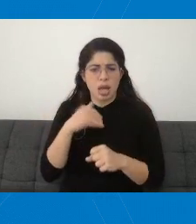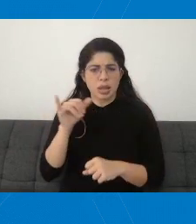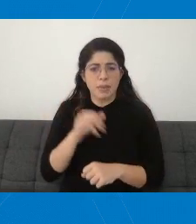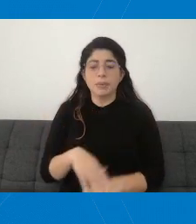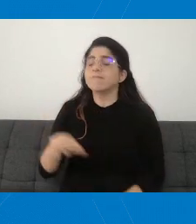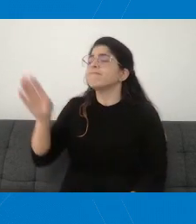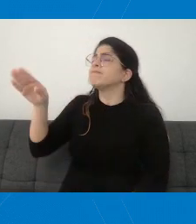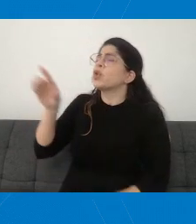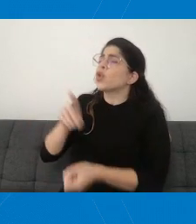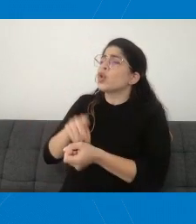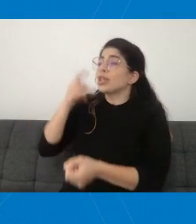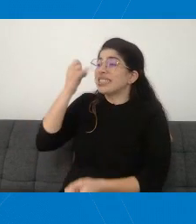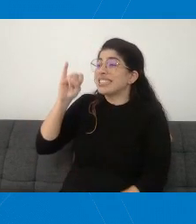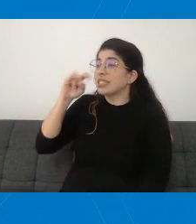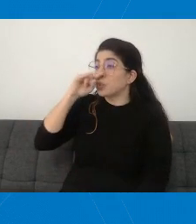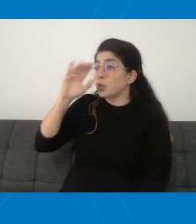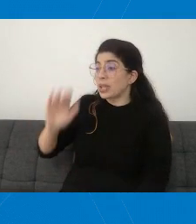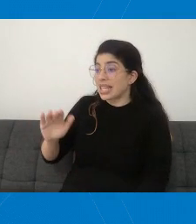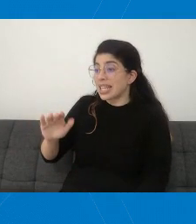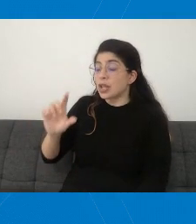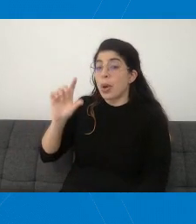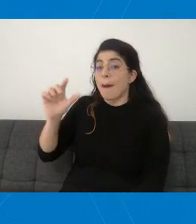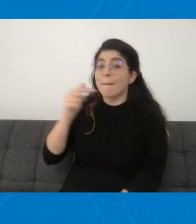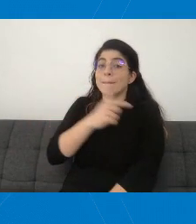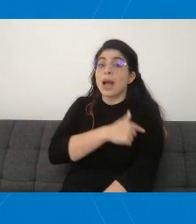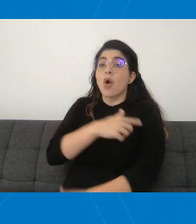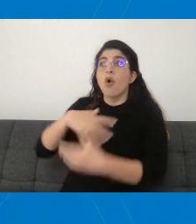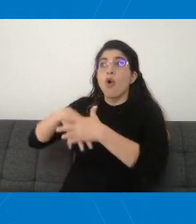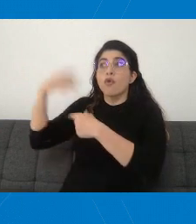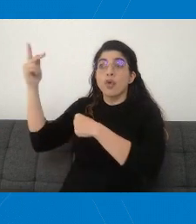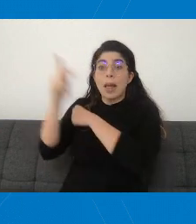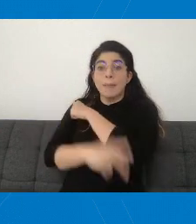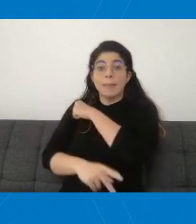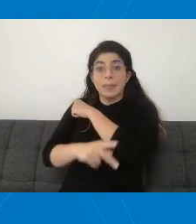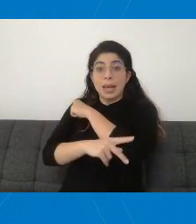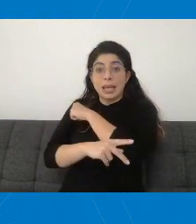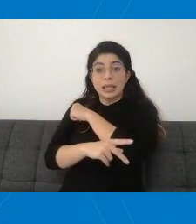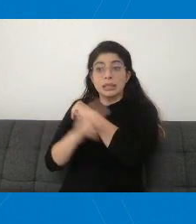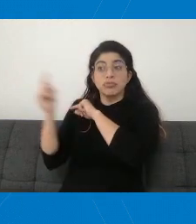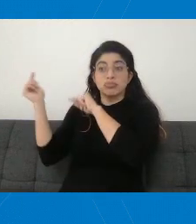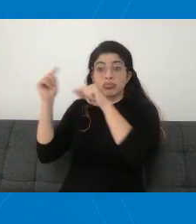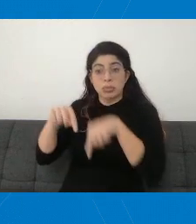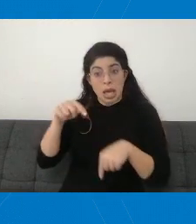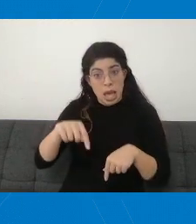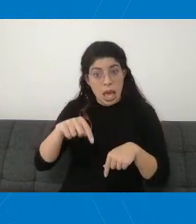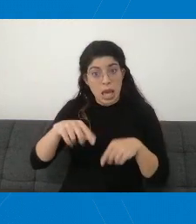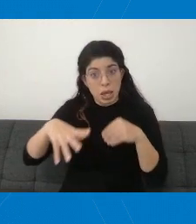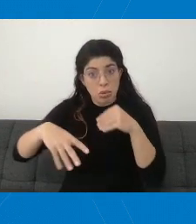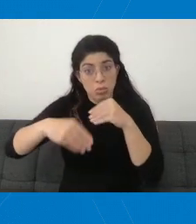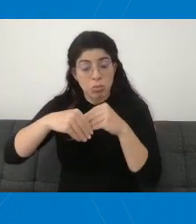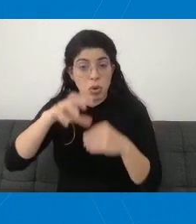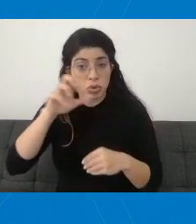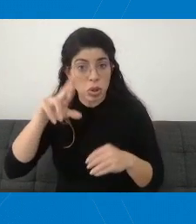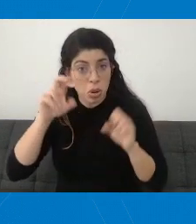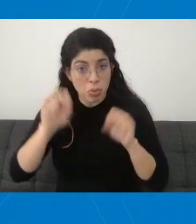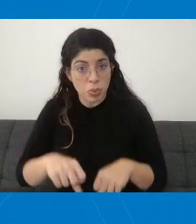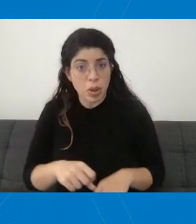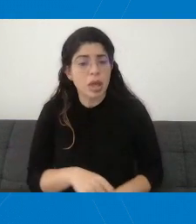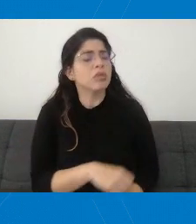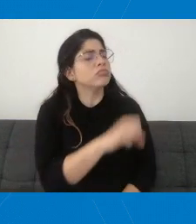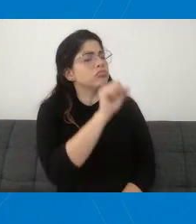si un niño recibió una dosis en el extranjero, ¿puede completar su esquema de vacunación en Costa Rica? Sí.